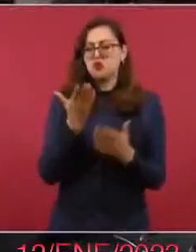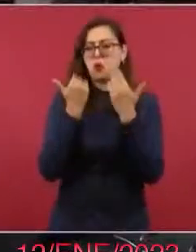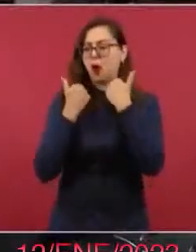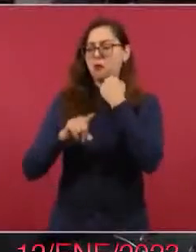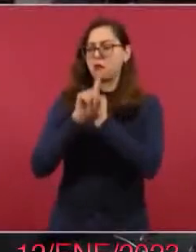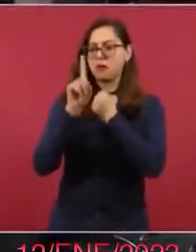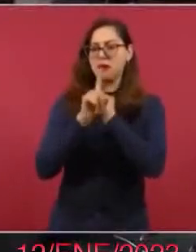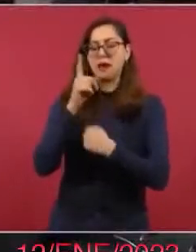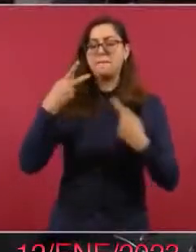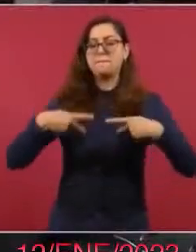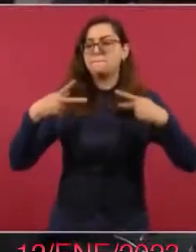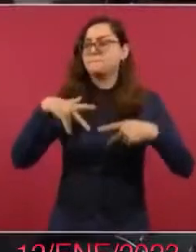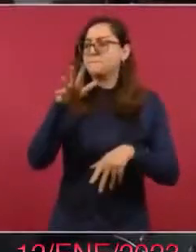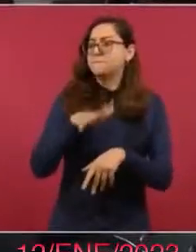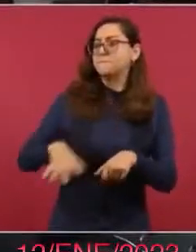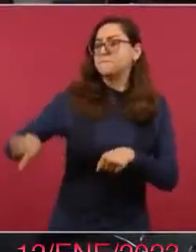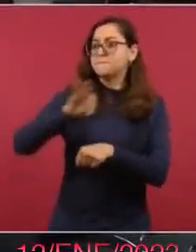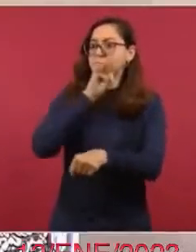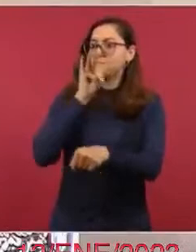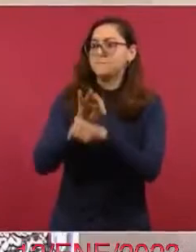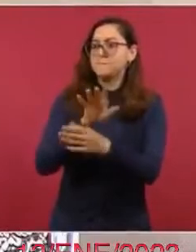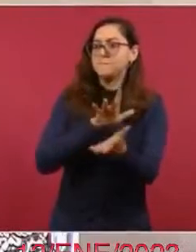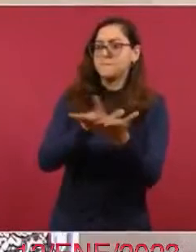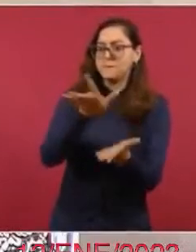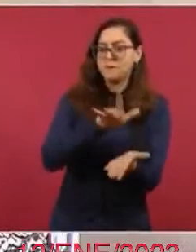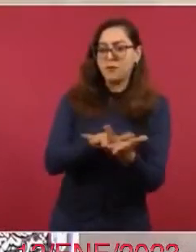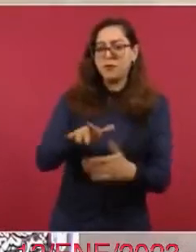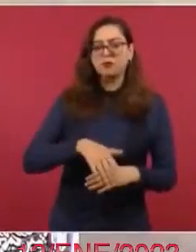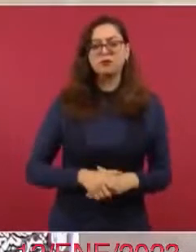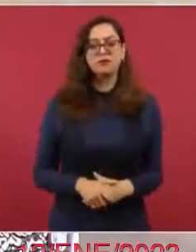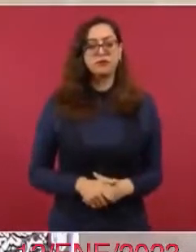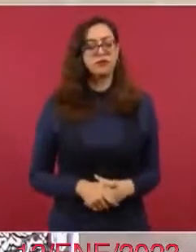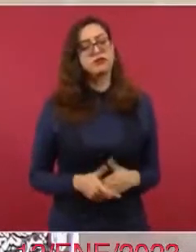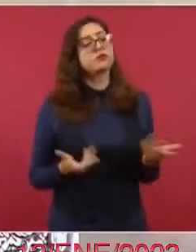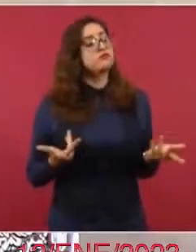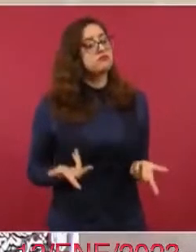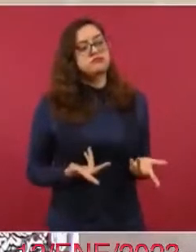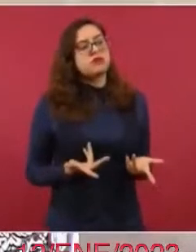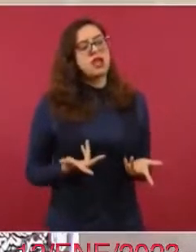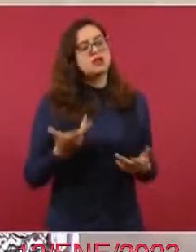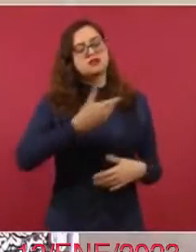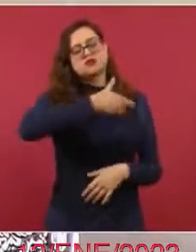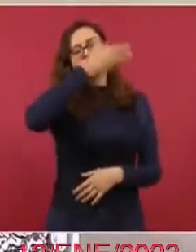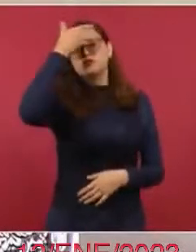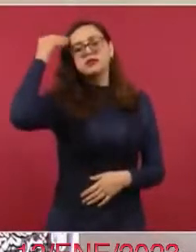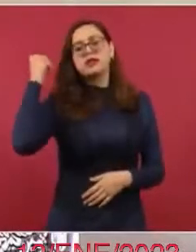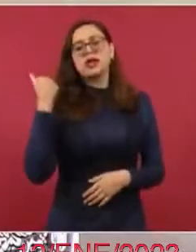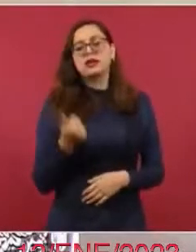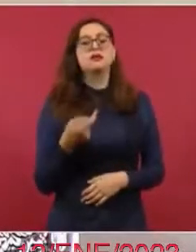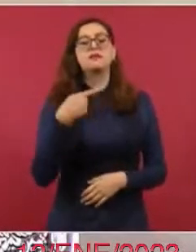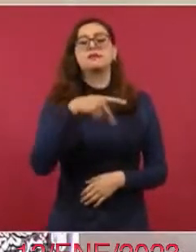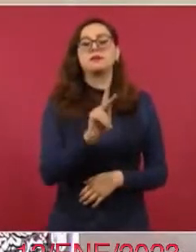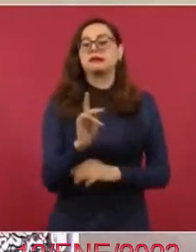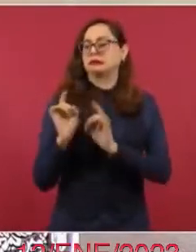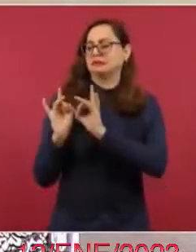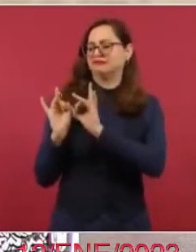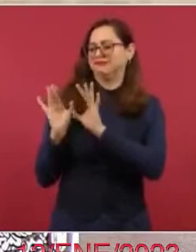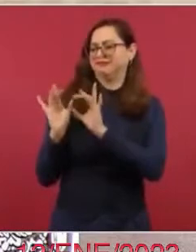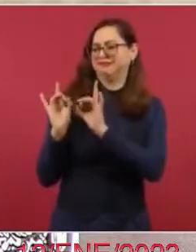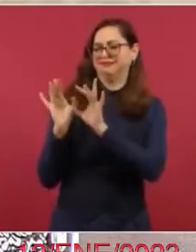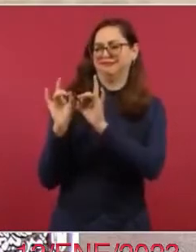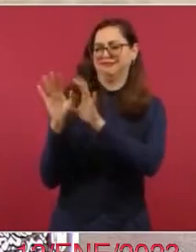Pues ya no quisiera yo ponerle nombre, pero sí son acciones, momentos, hechos.